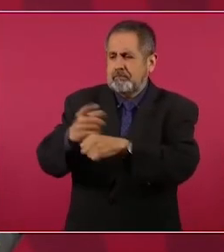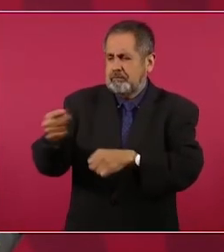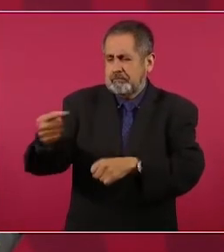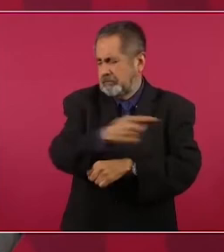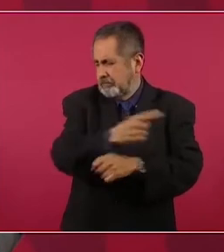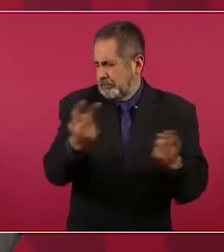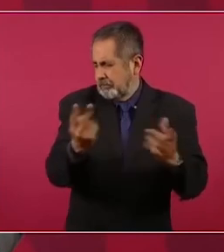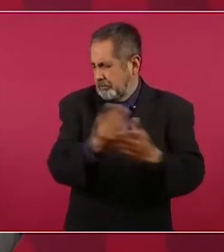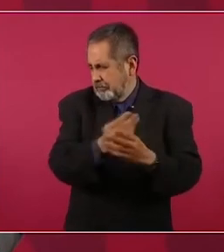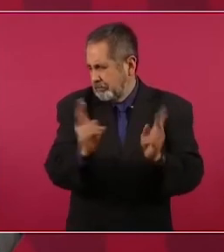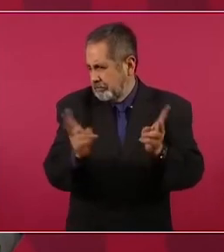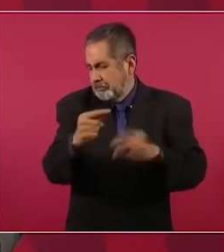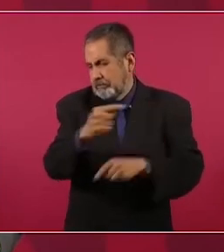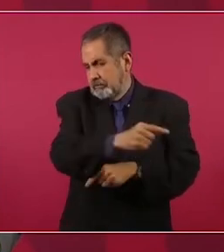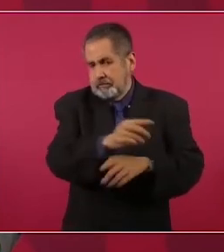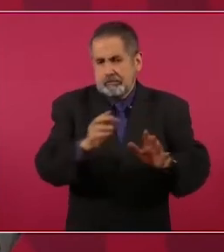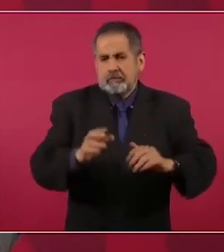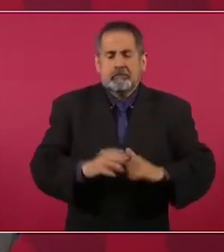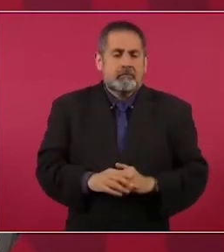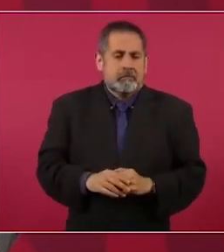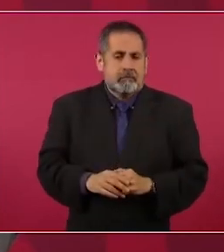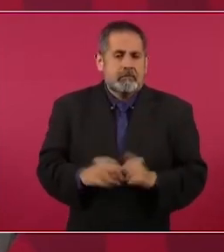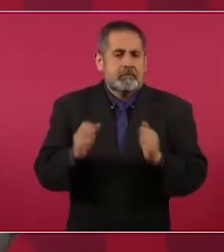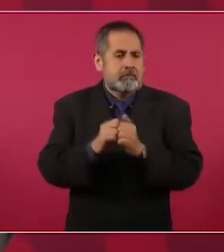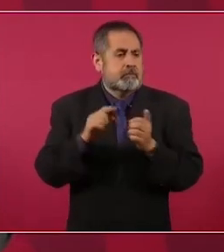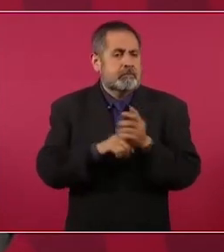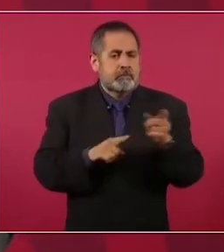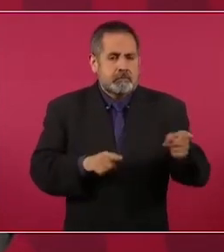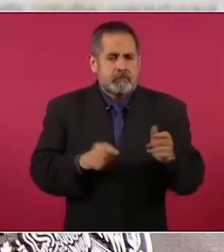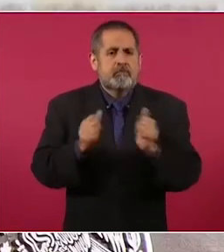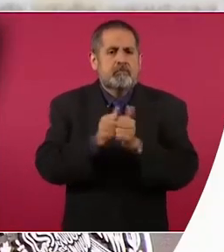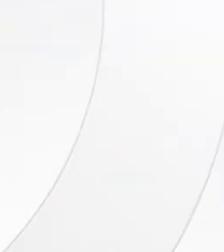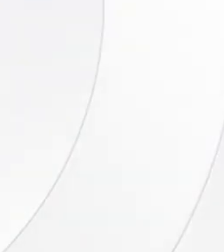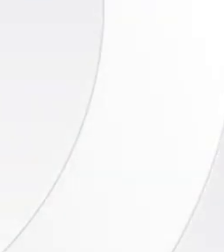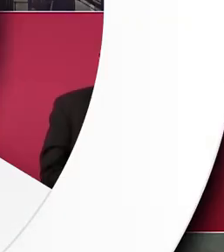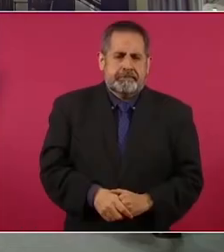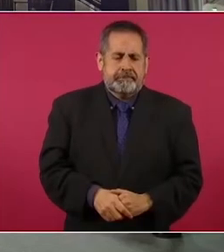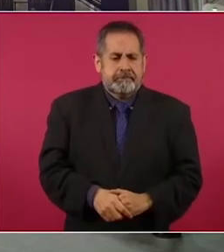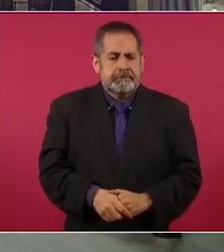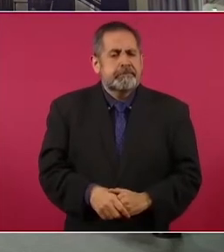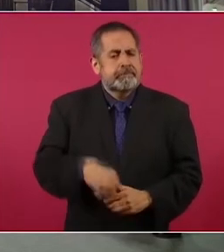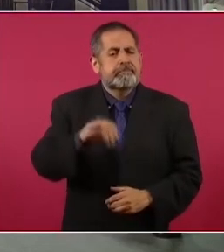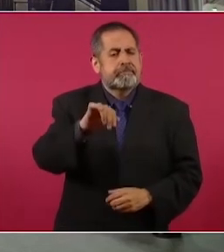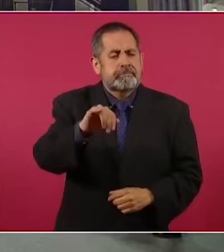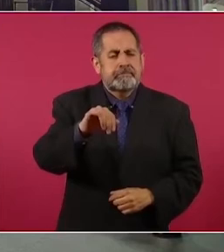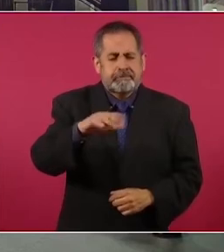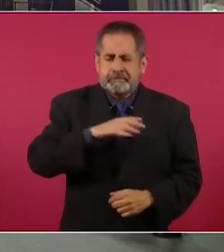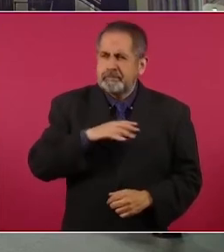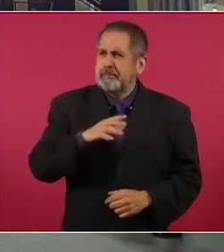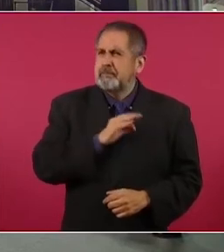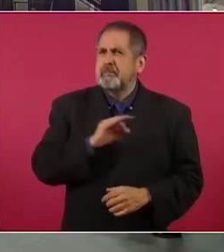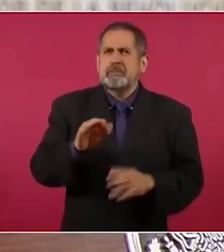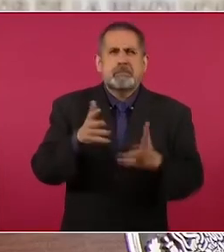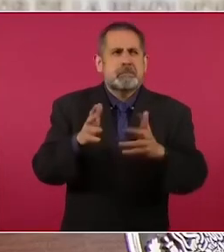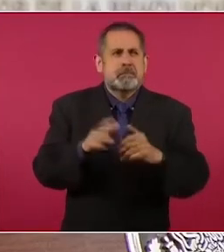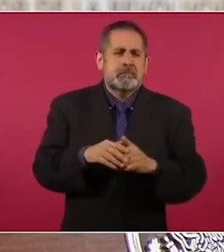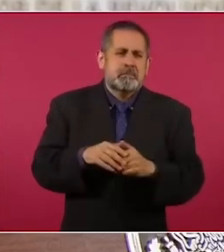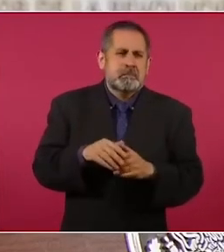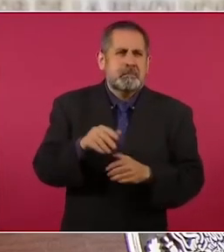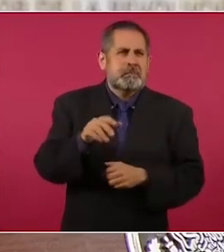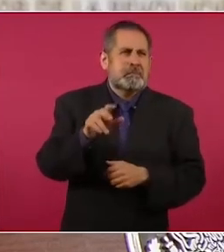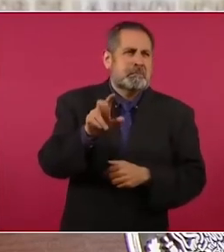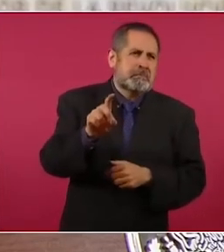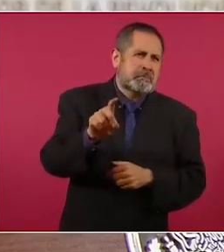gobernación con mucho respeto. Hay como 30 o